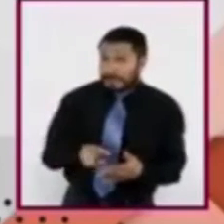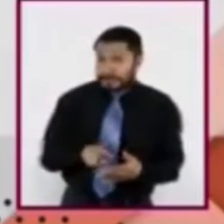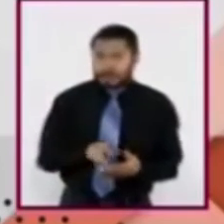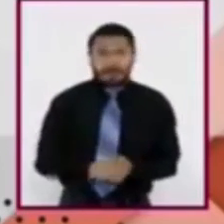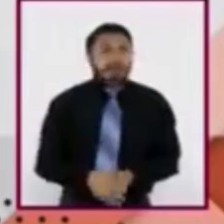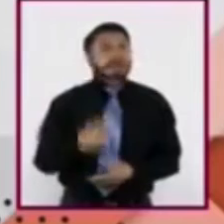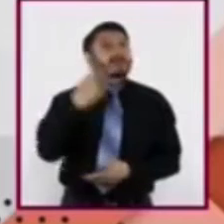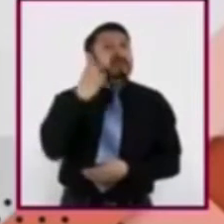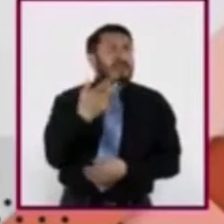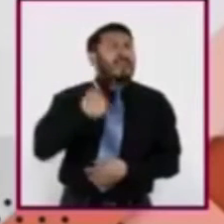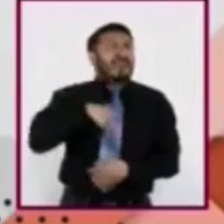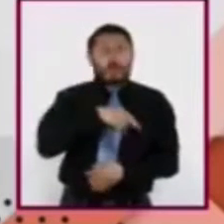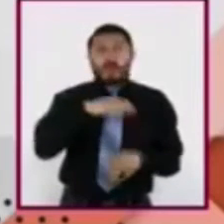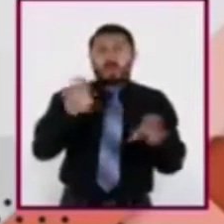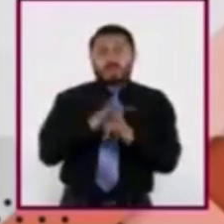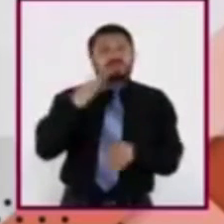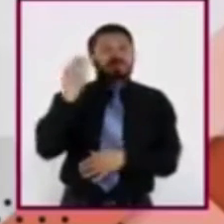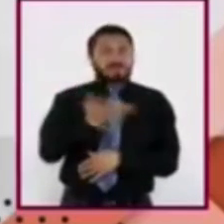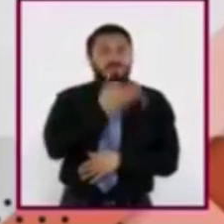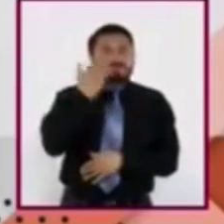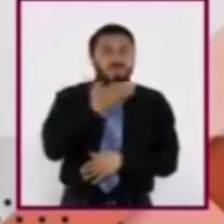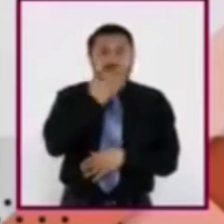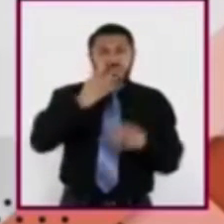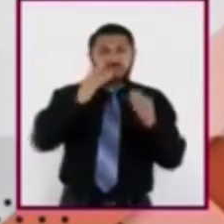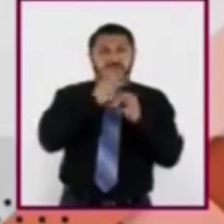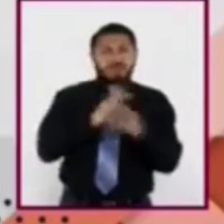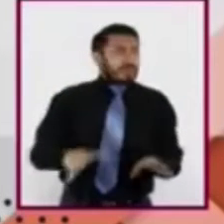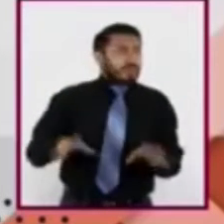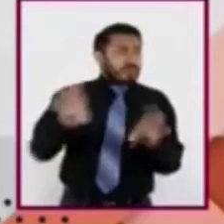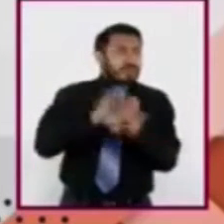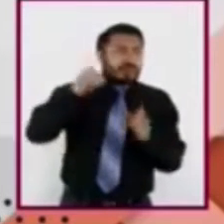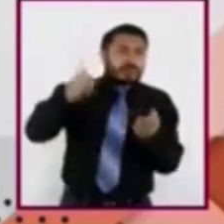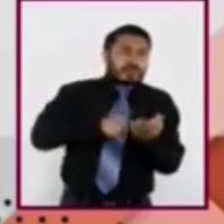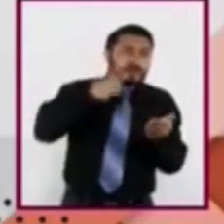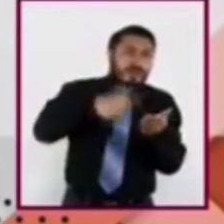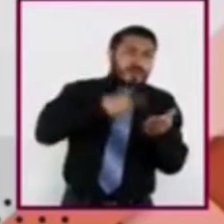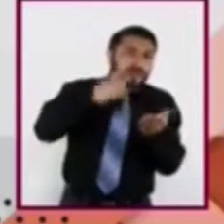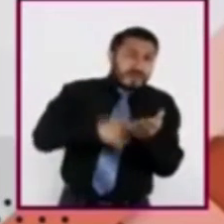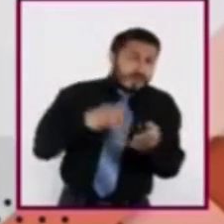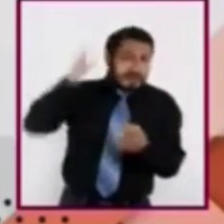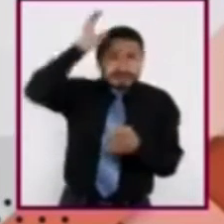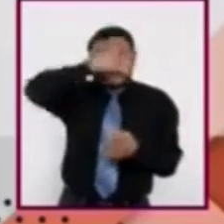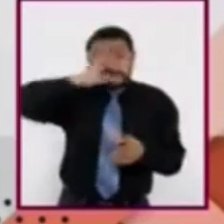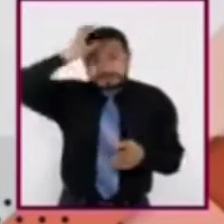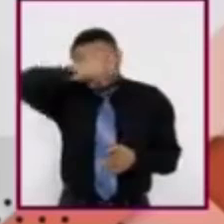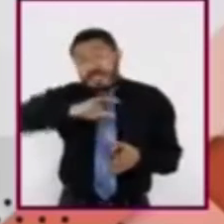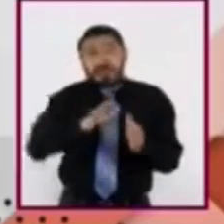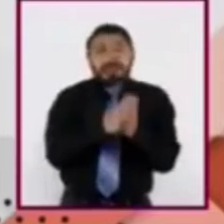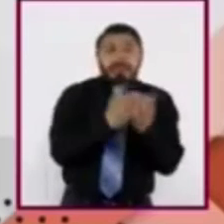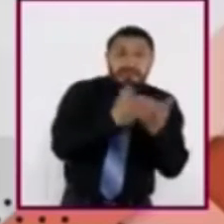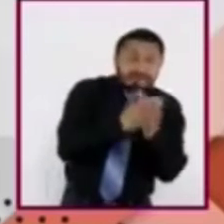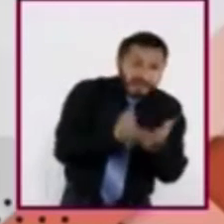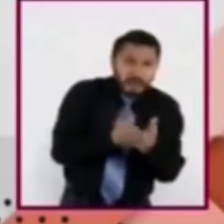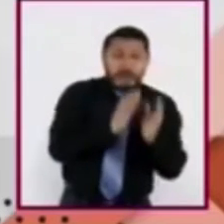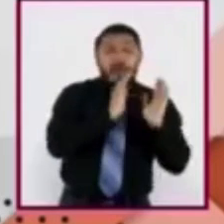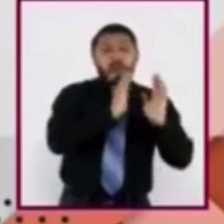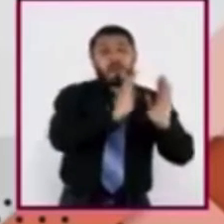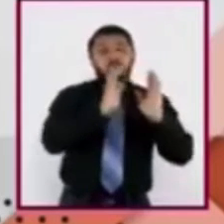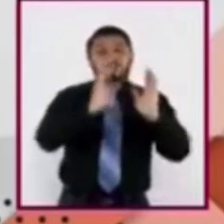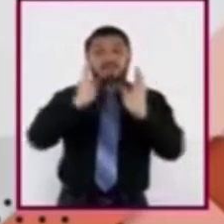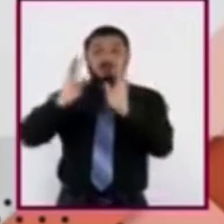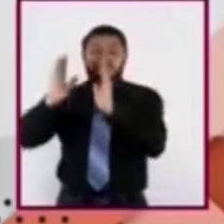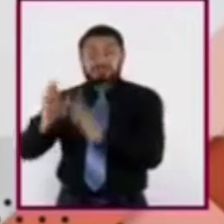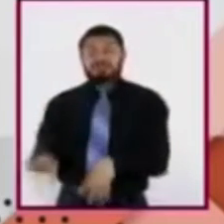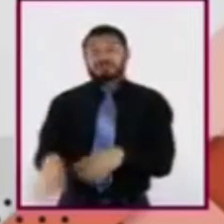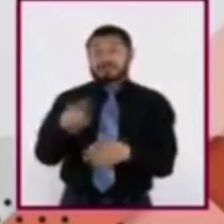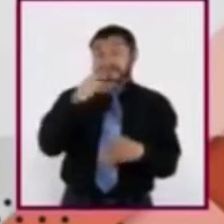familiarizados con fuentes de información como revistas científicas, libros, enciclopedias. Estos son